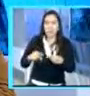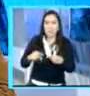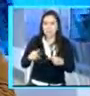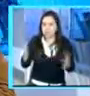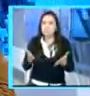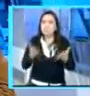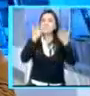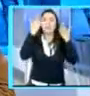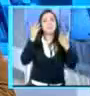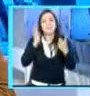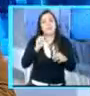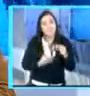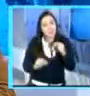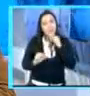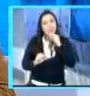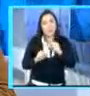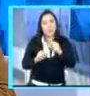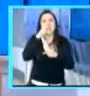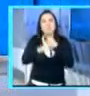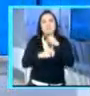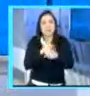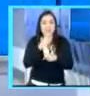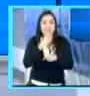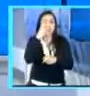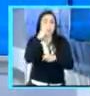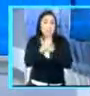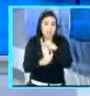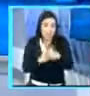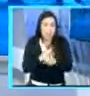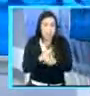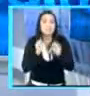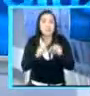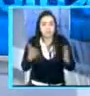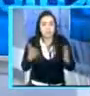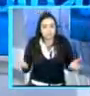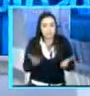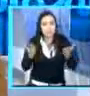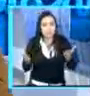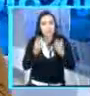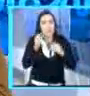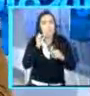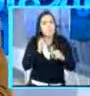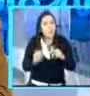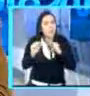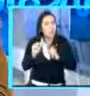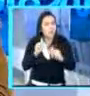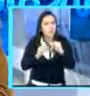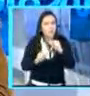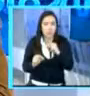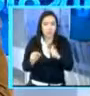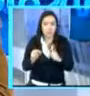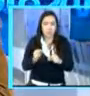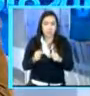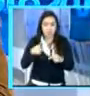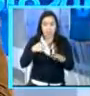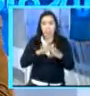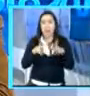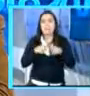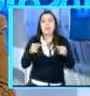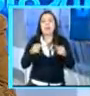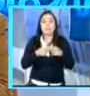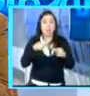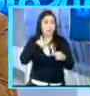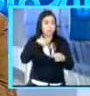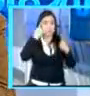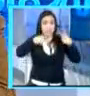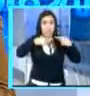extranjero no lo quiere escuchar. Y si lo escucha, se va a otros lugares de la región. Ayer estuve en Panamá, volví de Panamá ayer, y